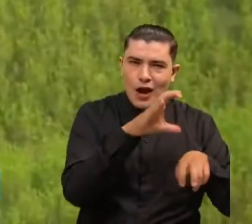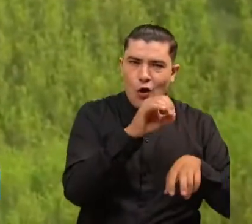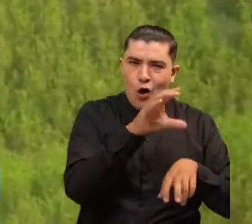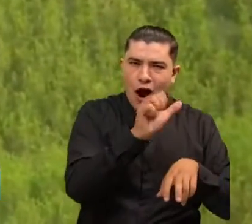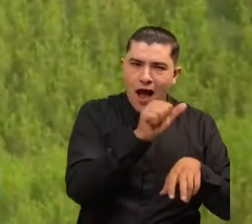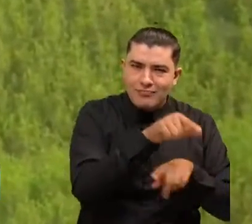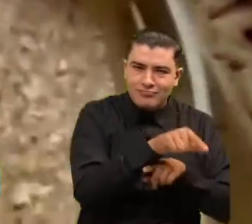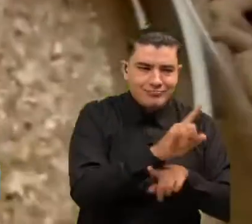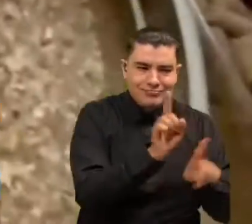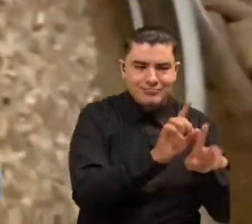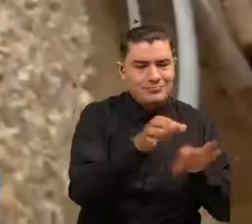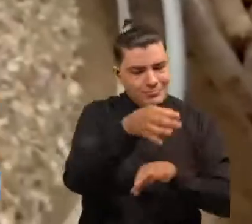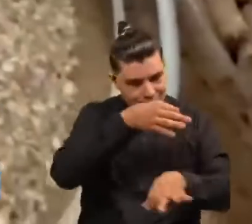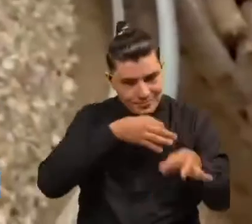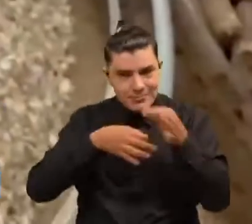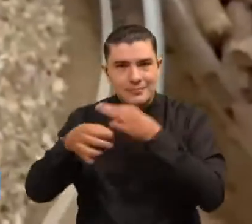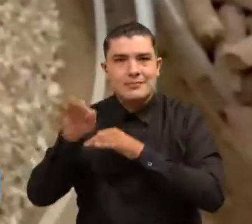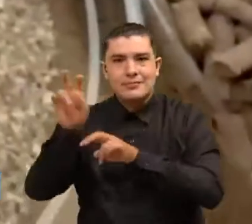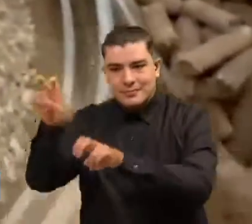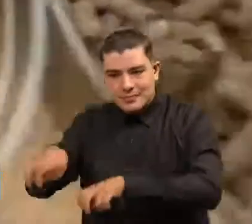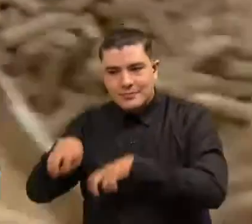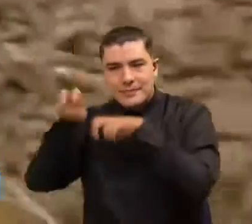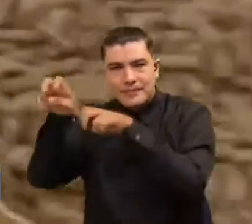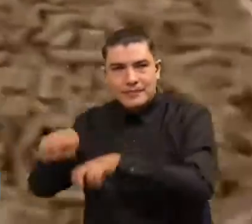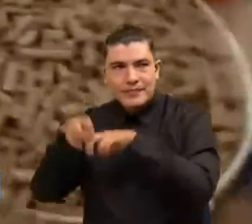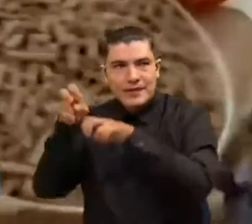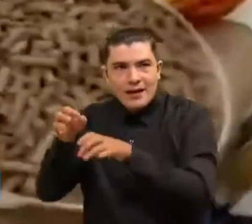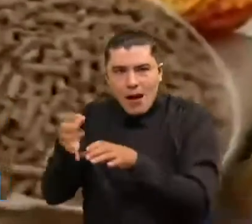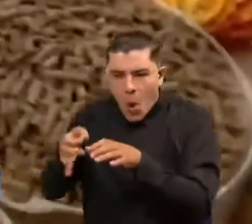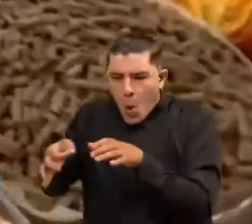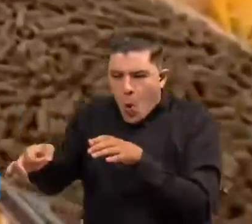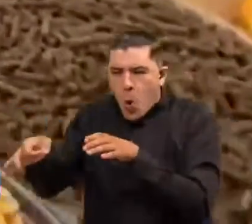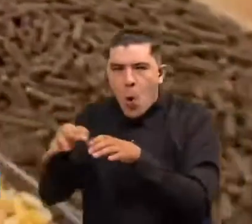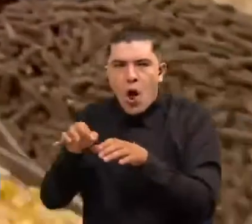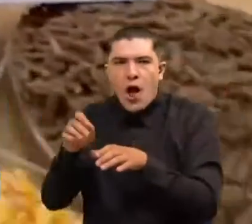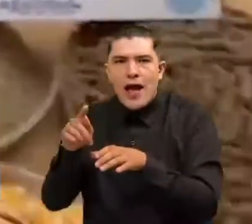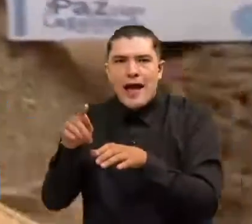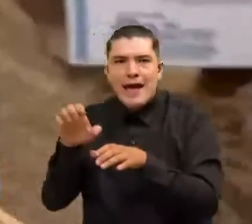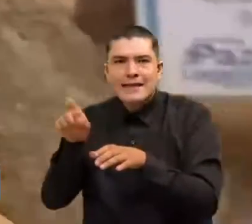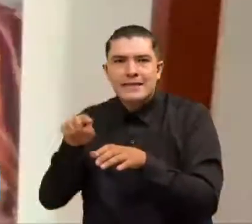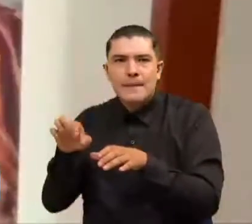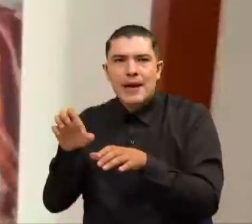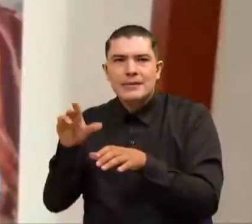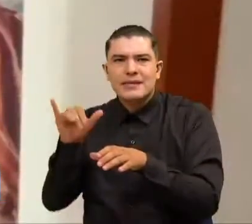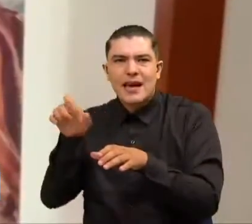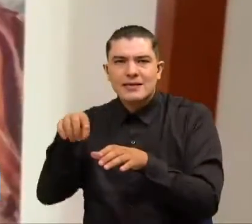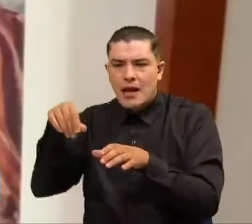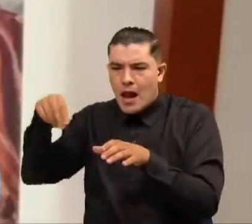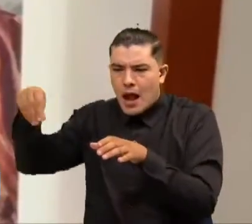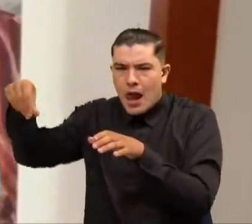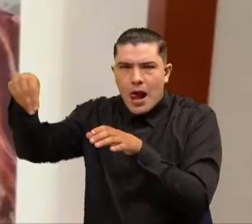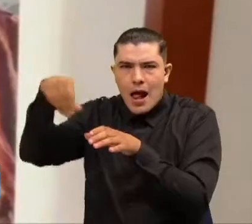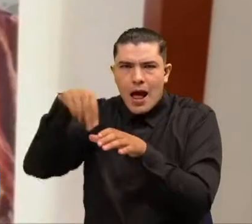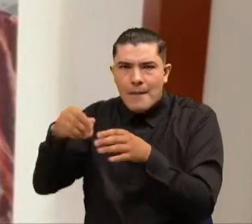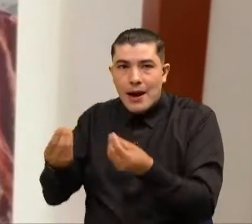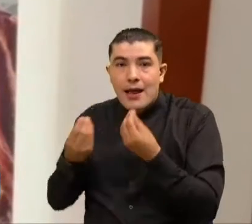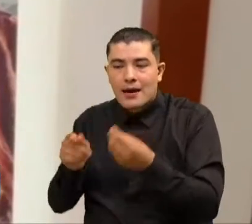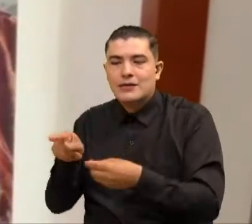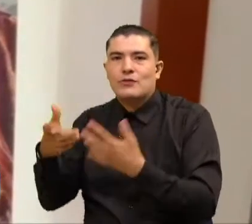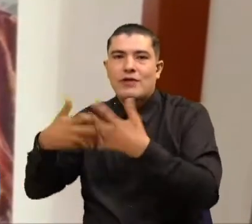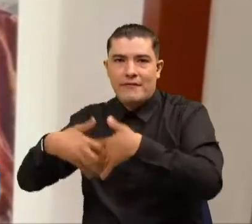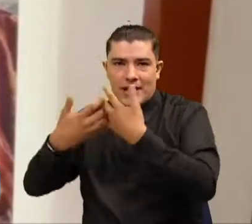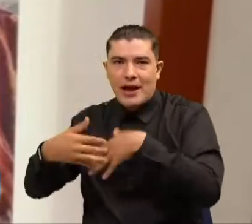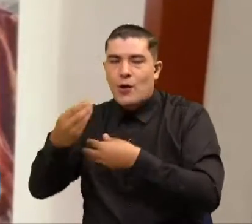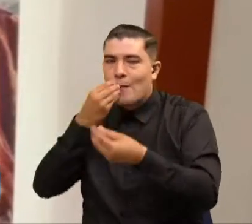la implementación de cultivos de especies forrajeras para poder hacer esta transformación en alimento concentrado para animales y hacer